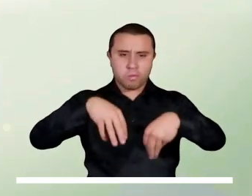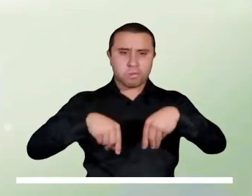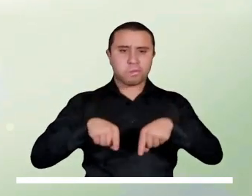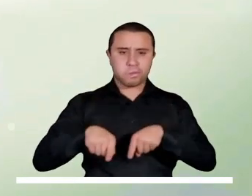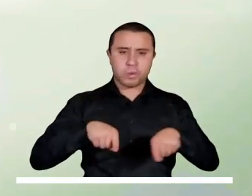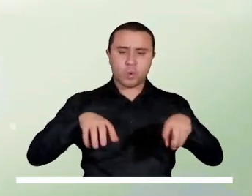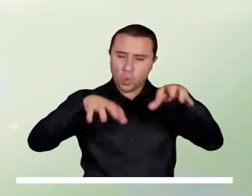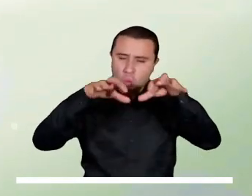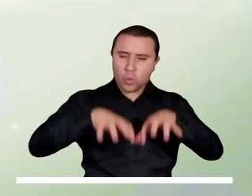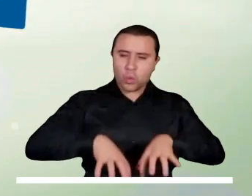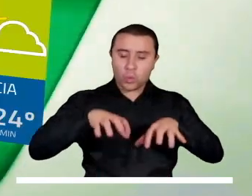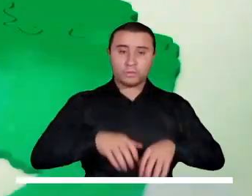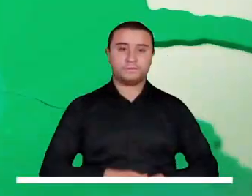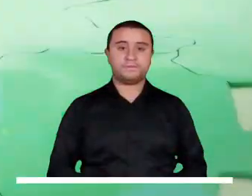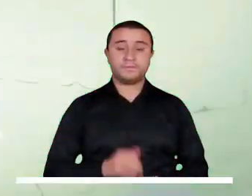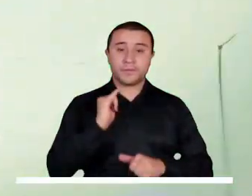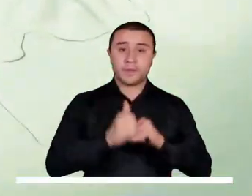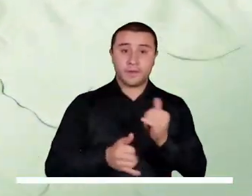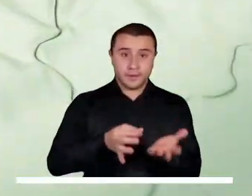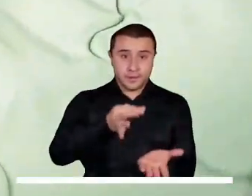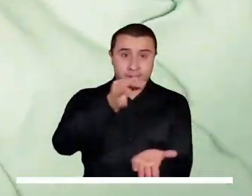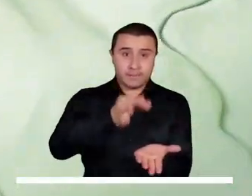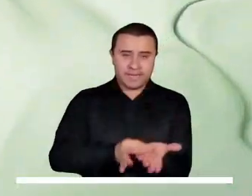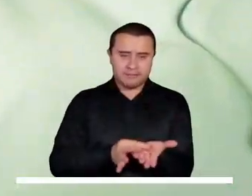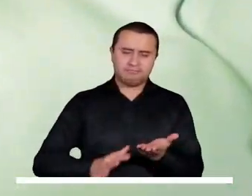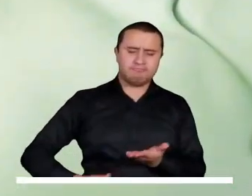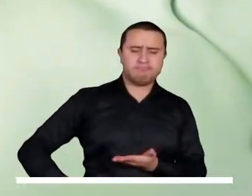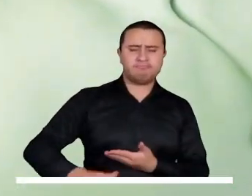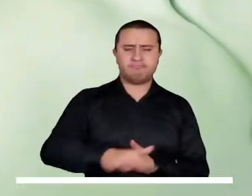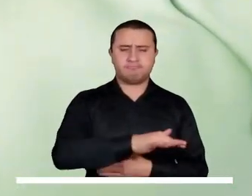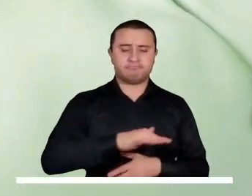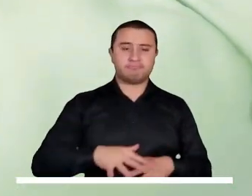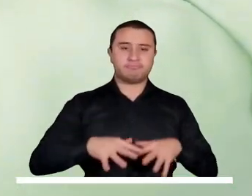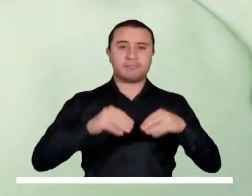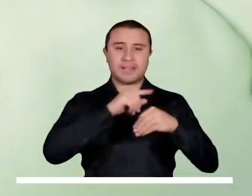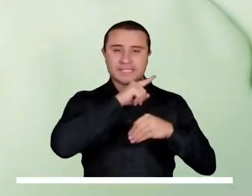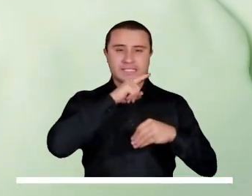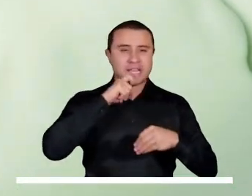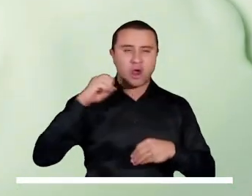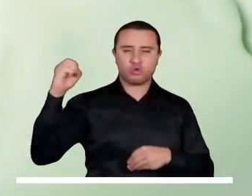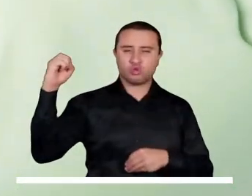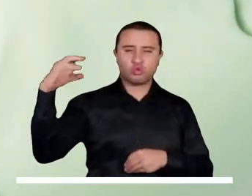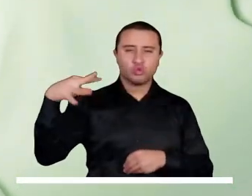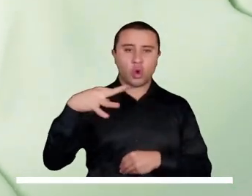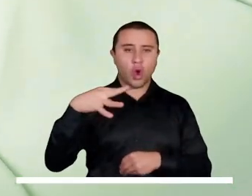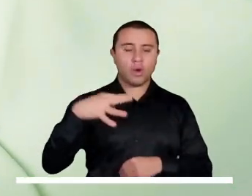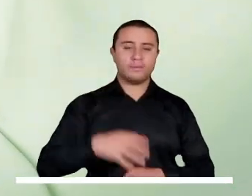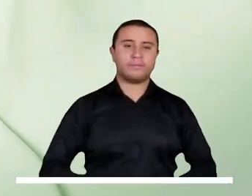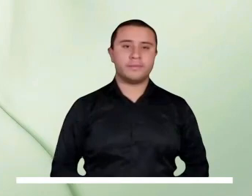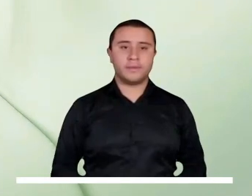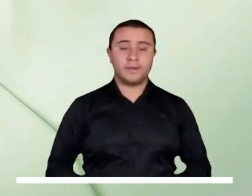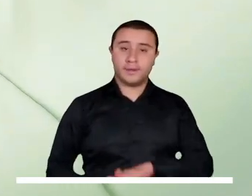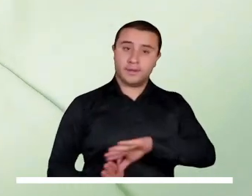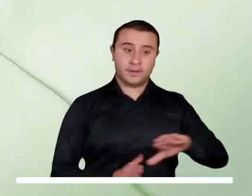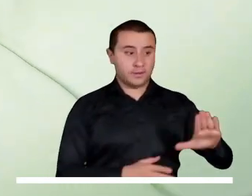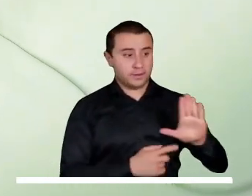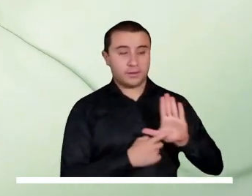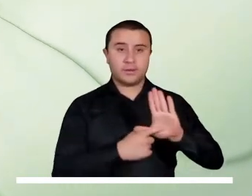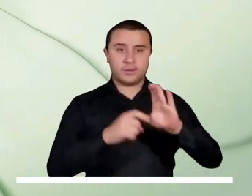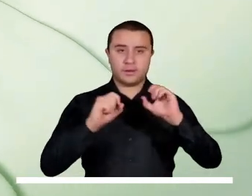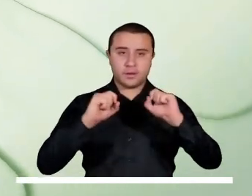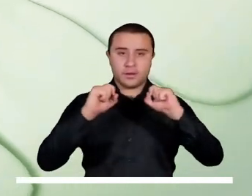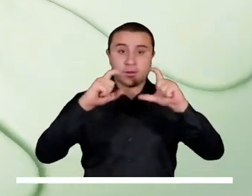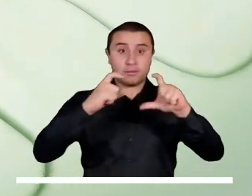lloviznas en Baupés y sectores de pie de monte amazónico. Finalmente en la capital se calcula una jornada seca acompañada por